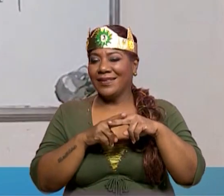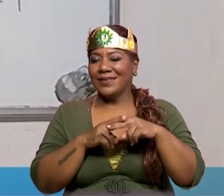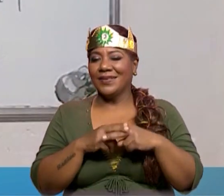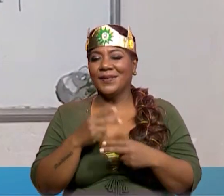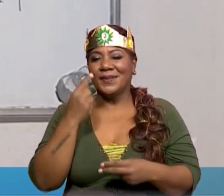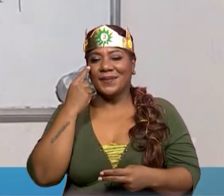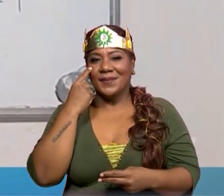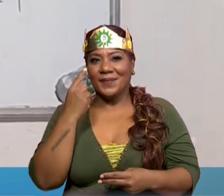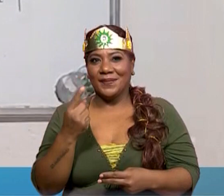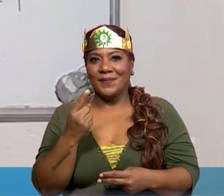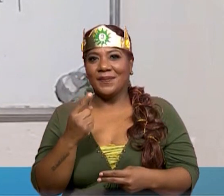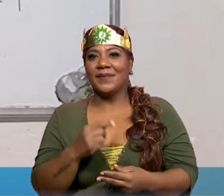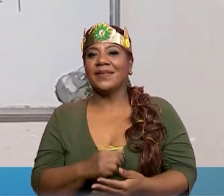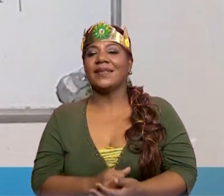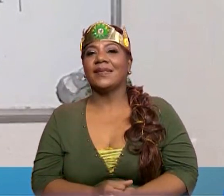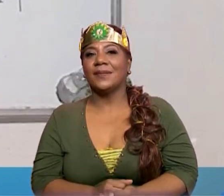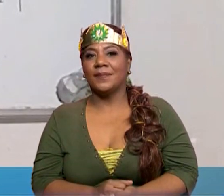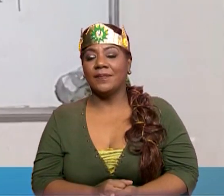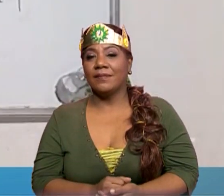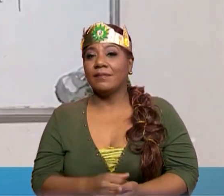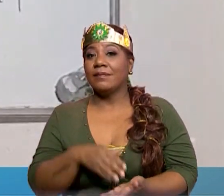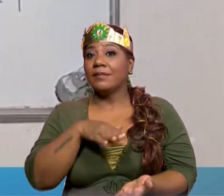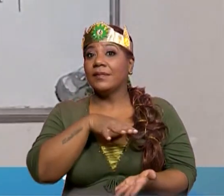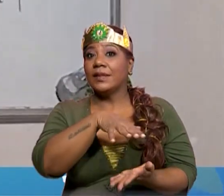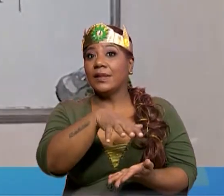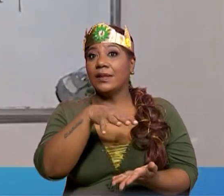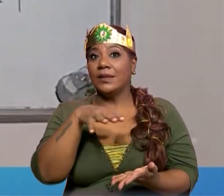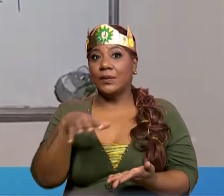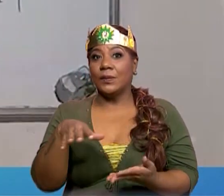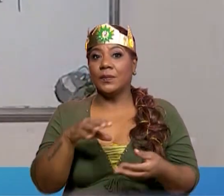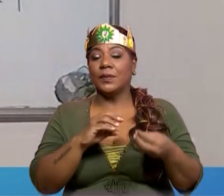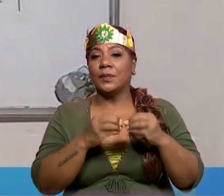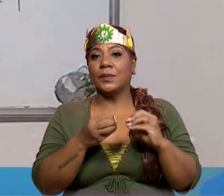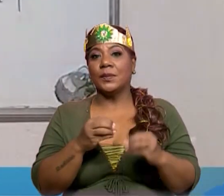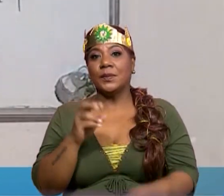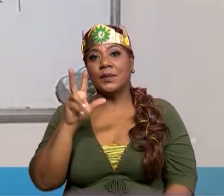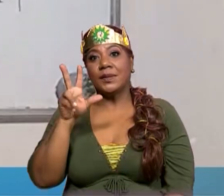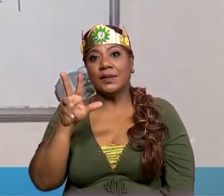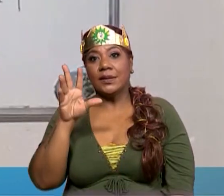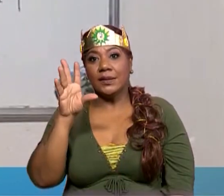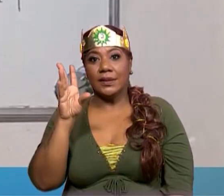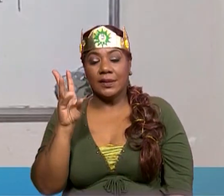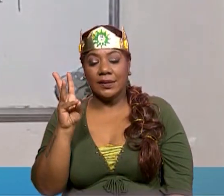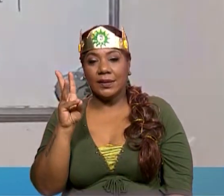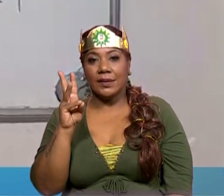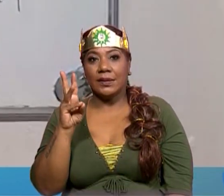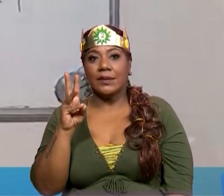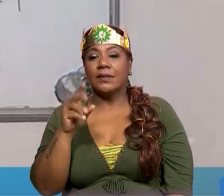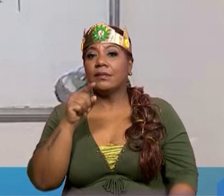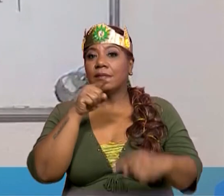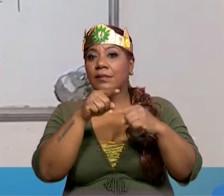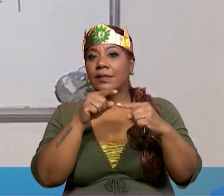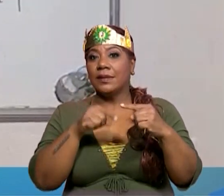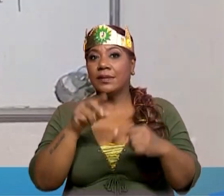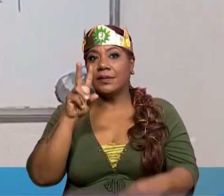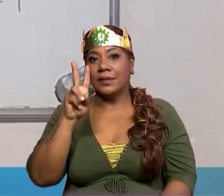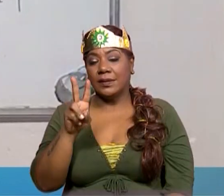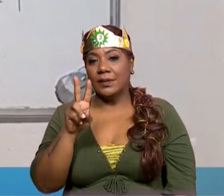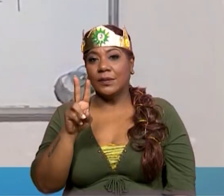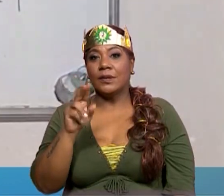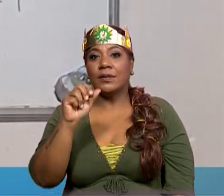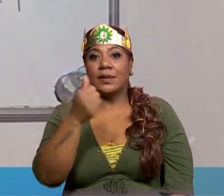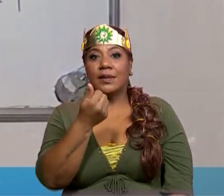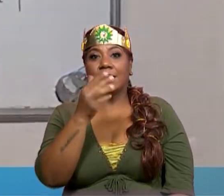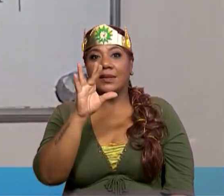factor que nos falta en la operación. Descomponemos el 36 colocando el 2 porque 36 entre 2 nos dan 18.